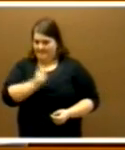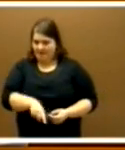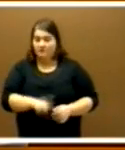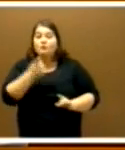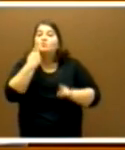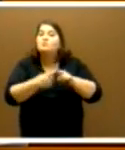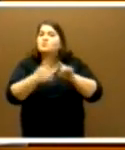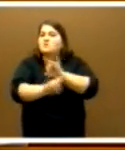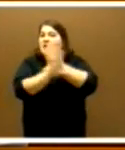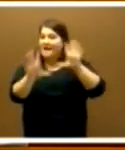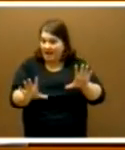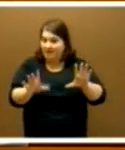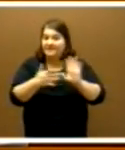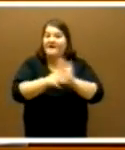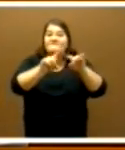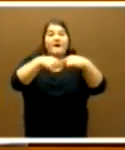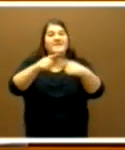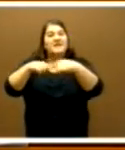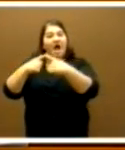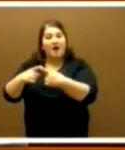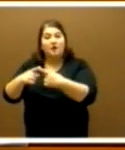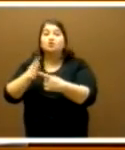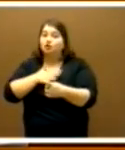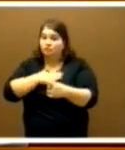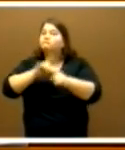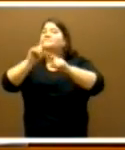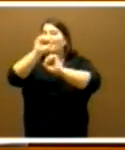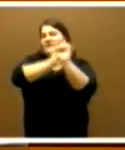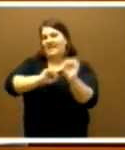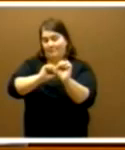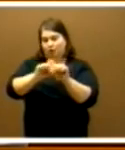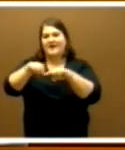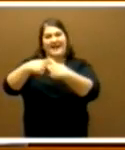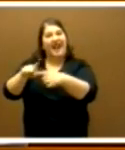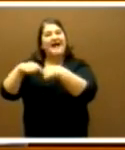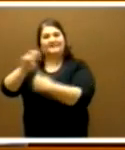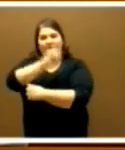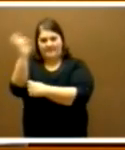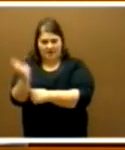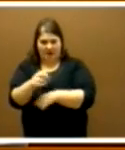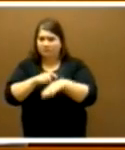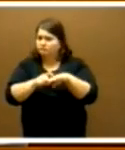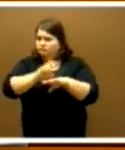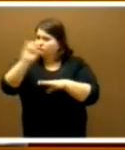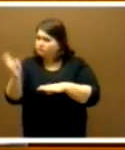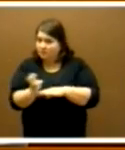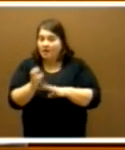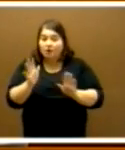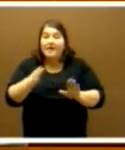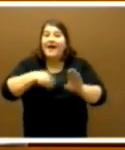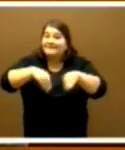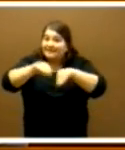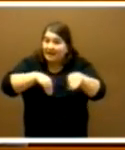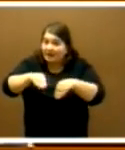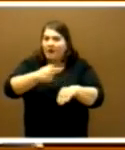aclaración, todos defendemos la familia, nosotros defendemos las familias y esta estrategia, clarísimamente, es para conseguir lograr